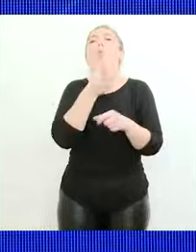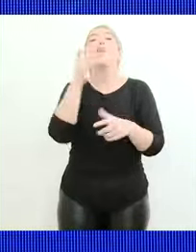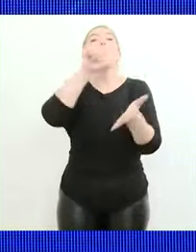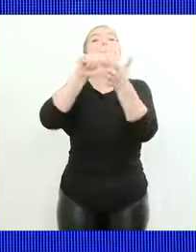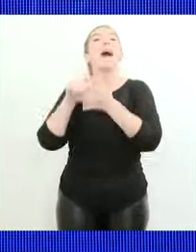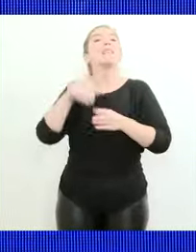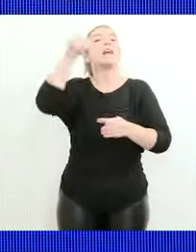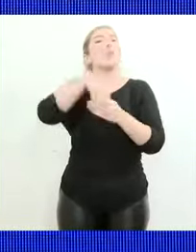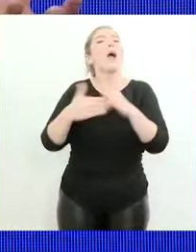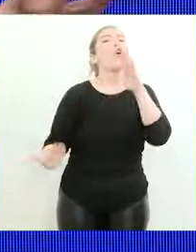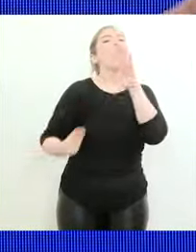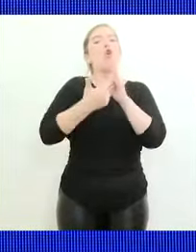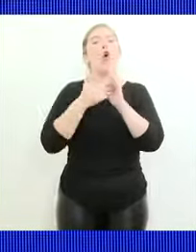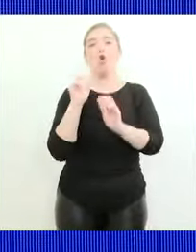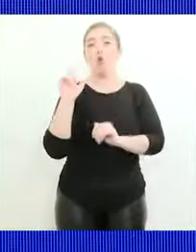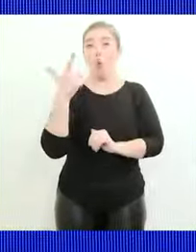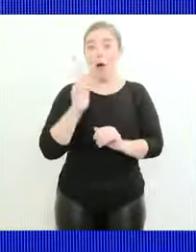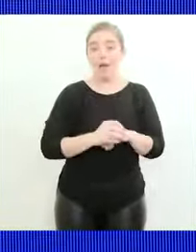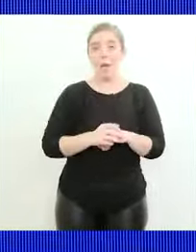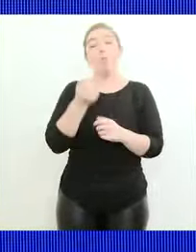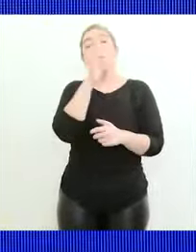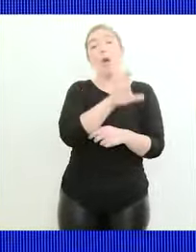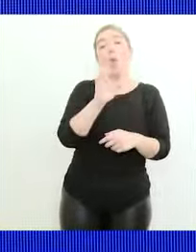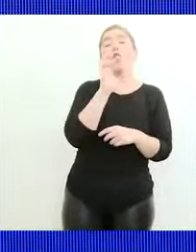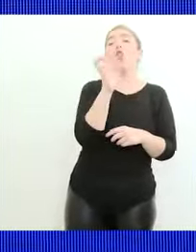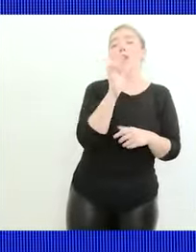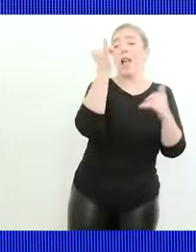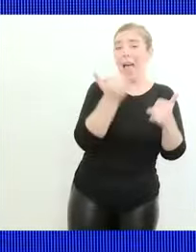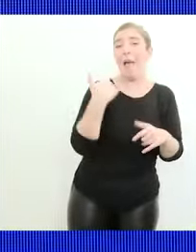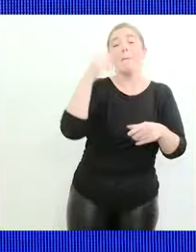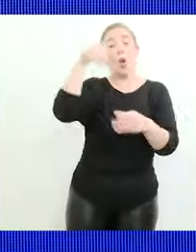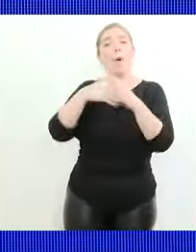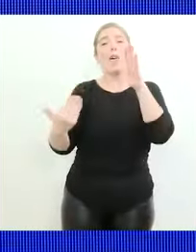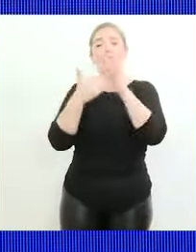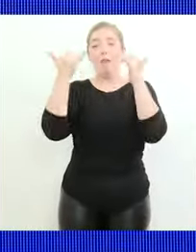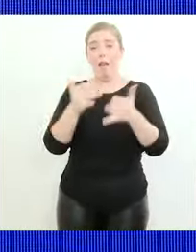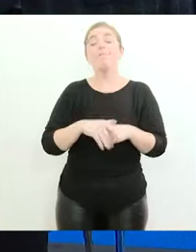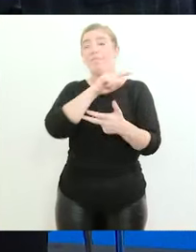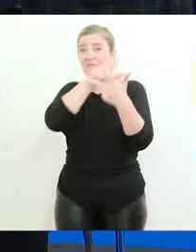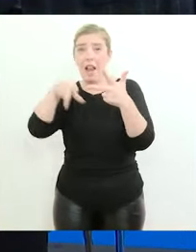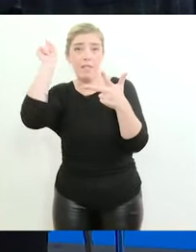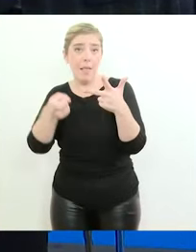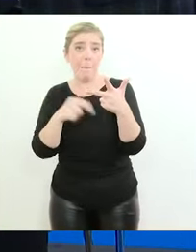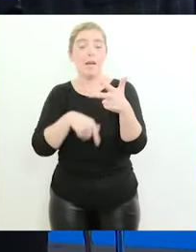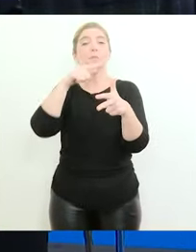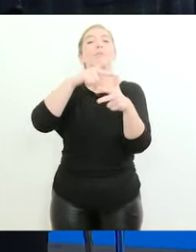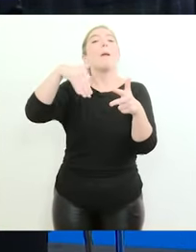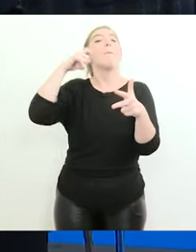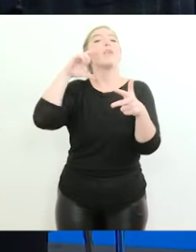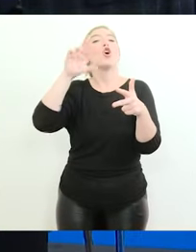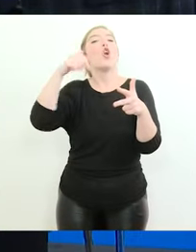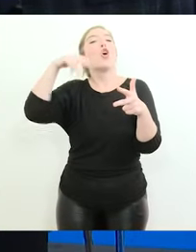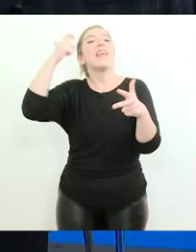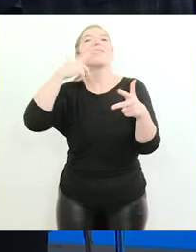porque Ecuador por ejemplo tiene dolarización pero tiene banco central tres también en el mundo Micronesia